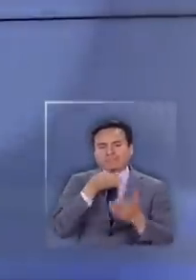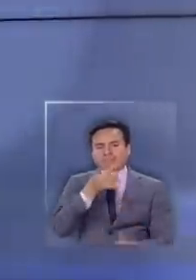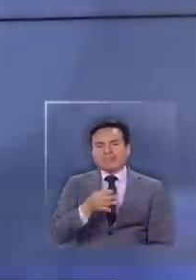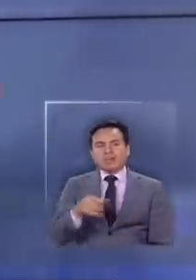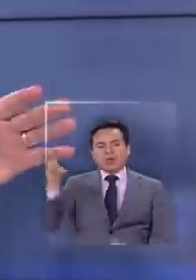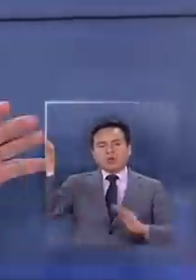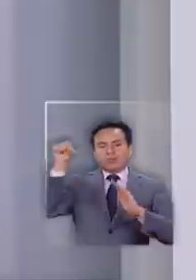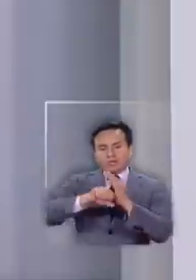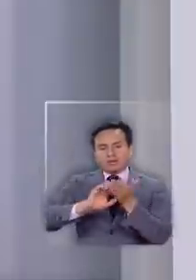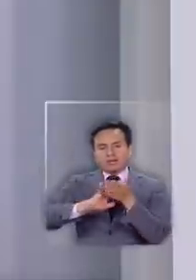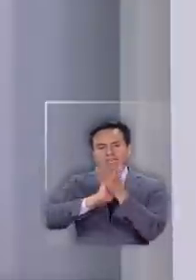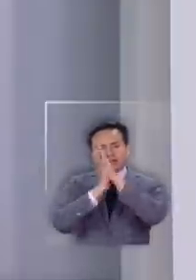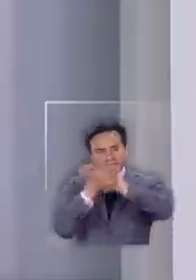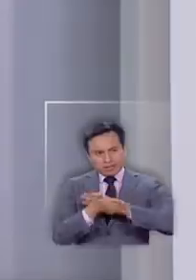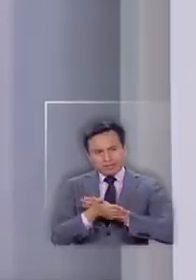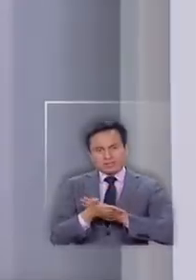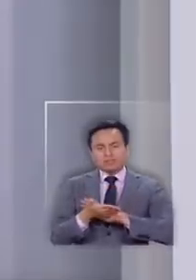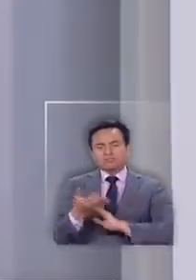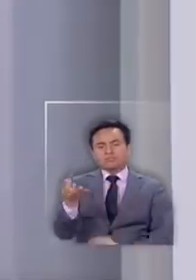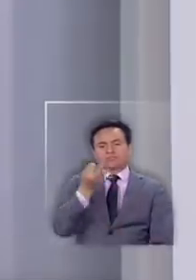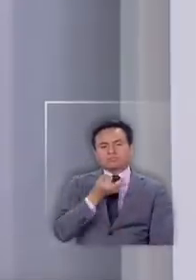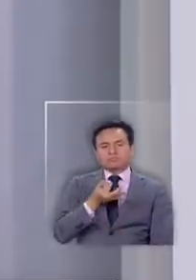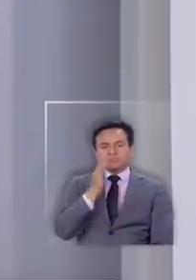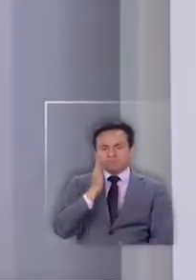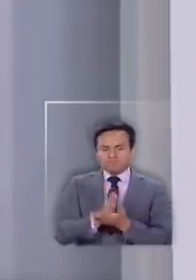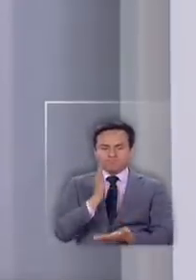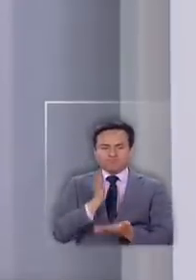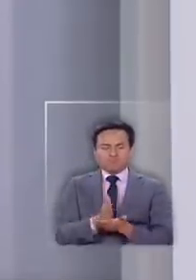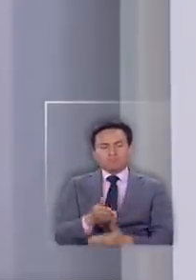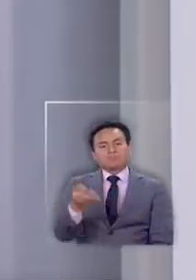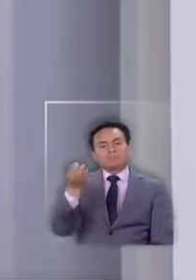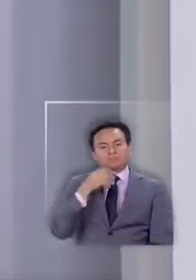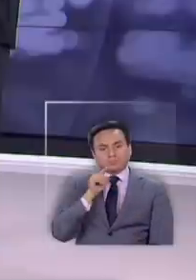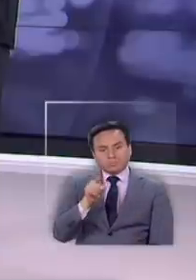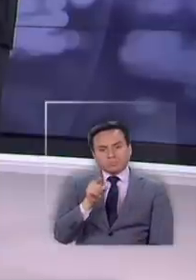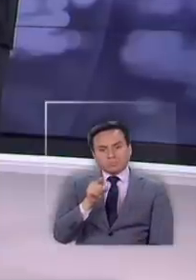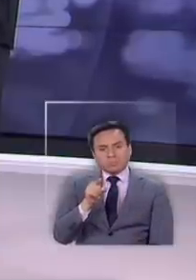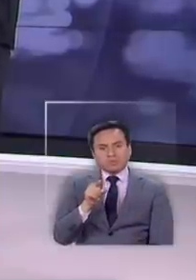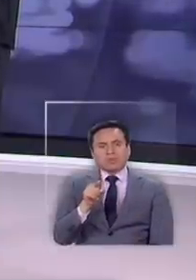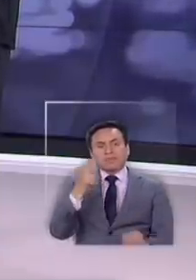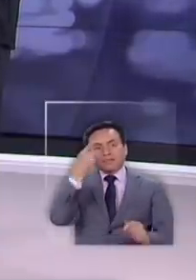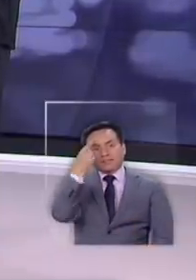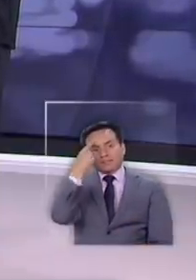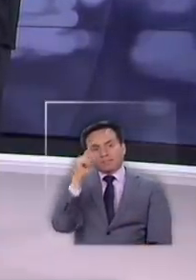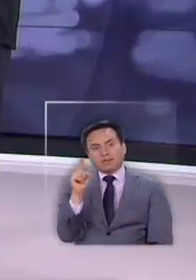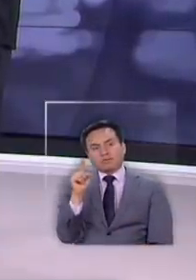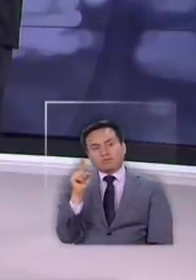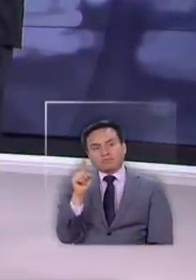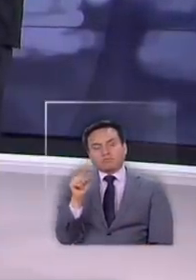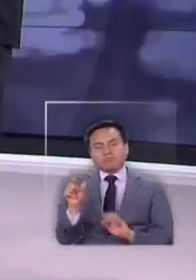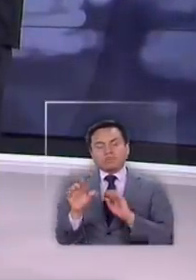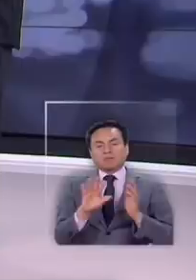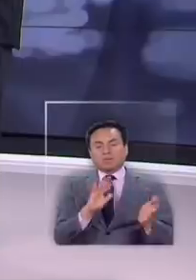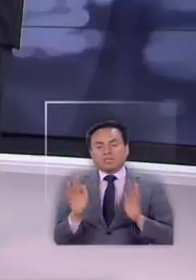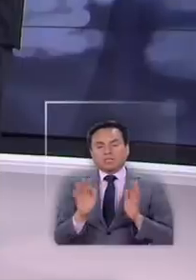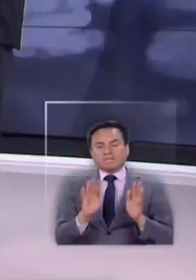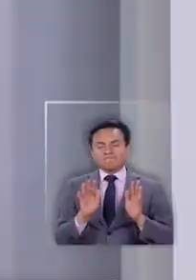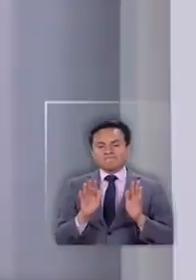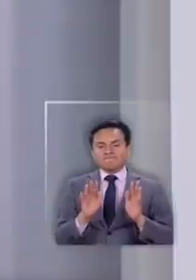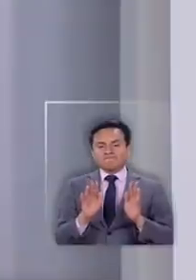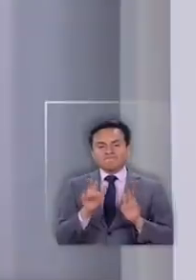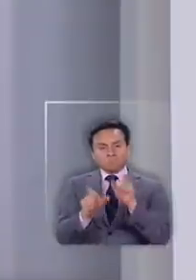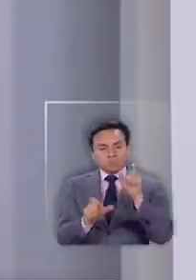una cuarentena más generalizada, más rigurosa y más dura. Sin embargo, probablemente los propios